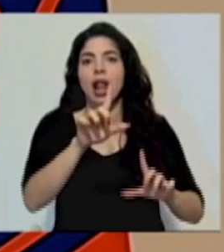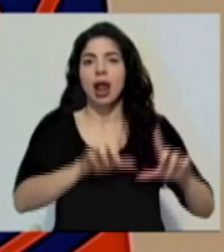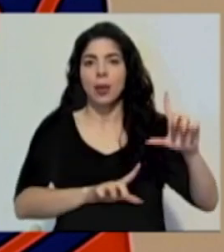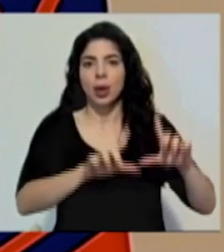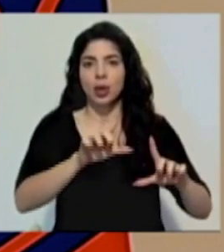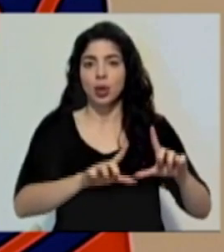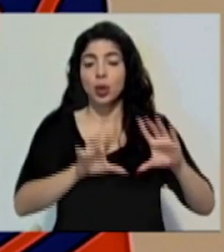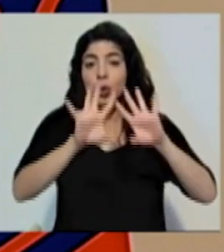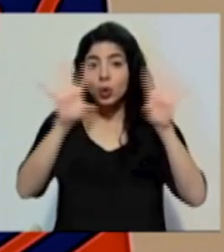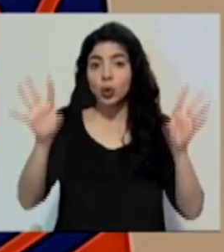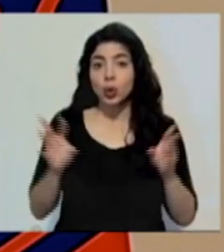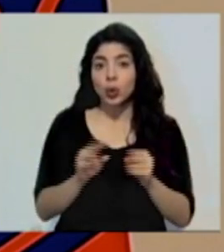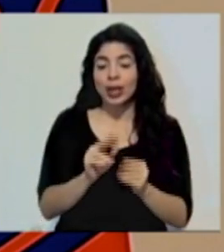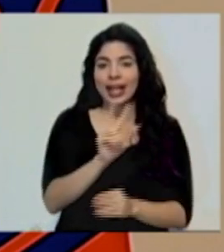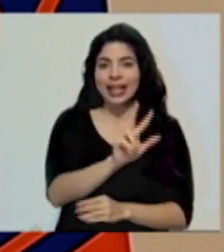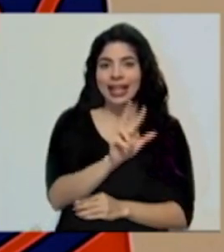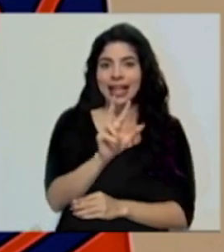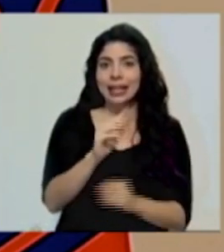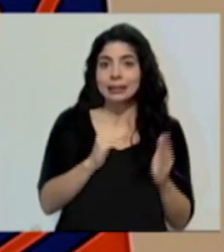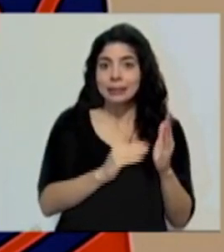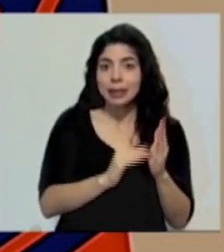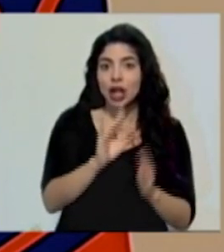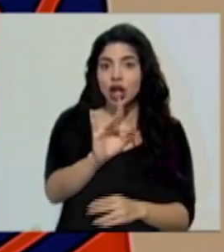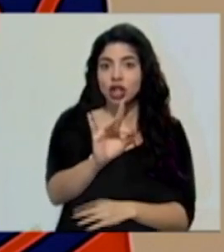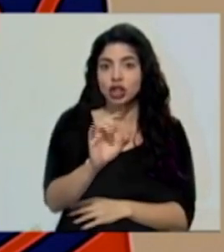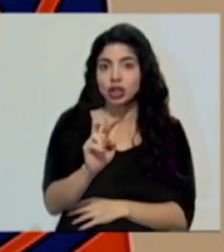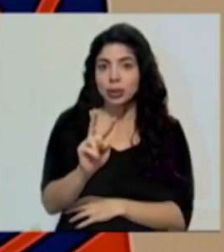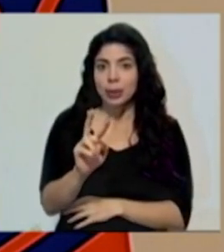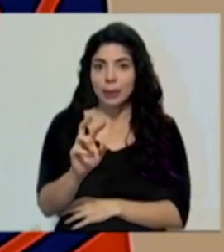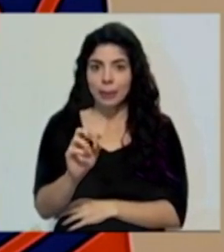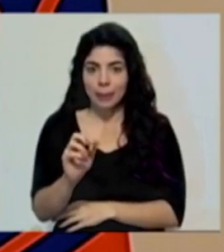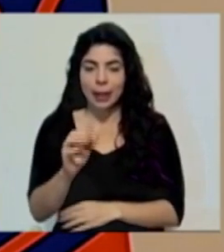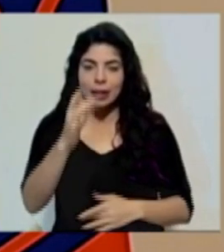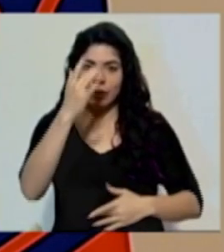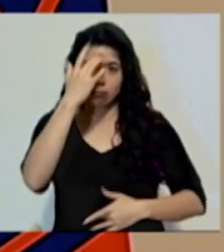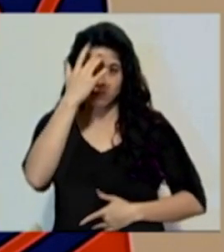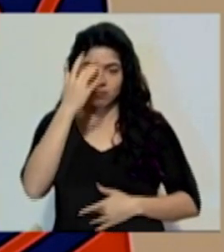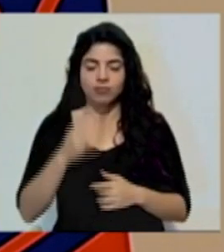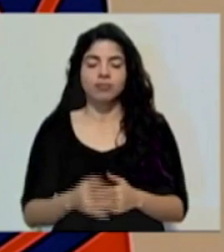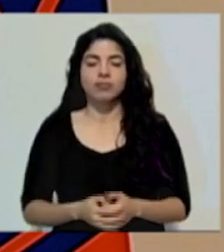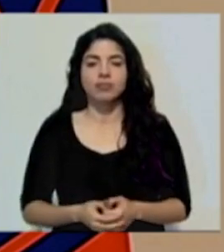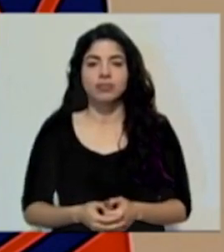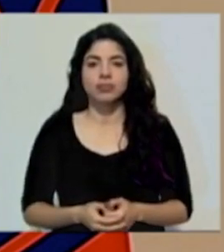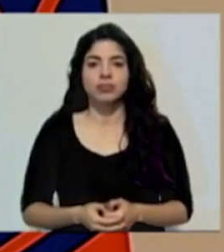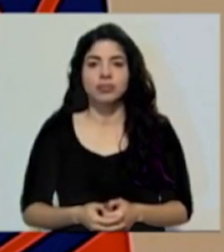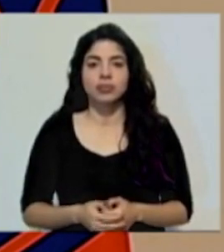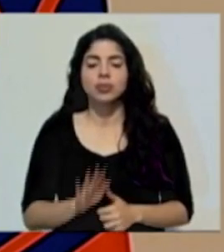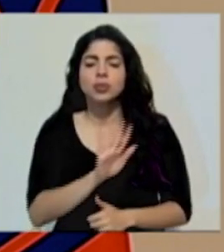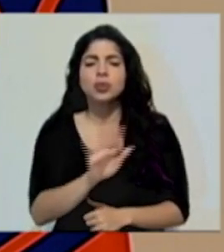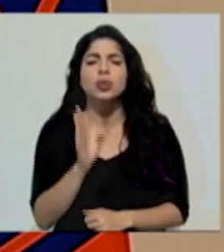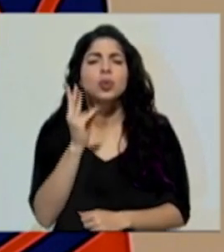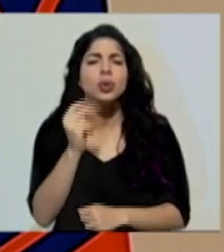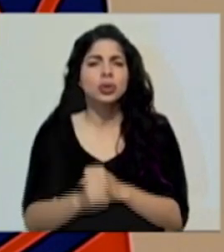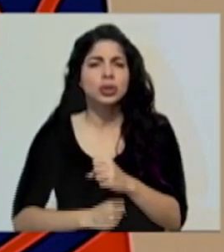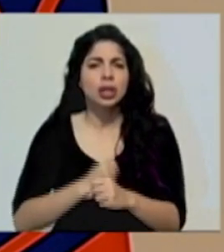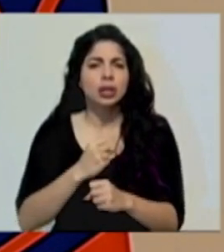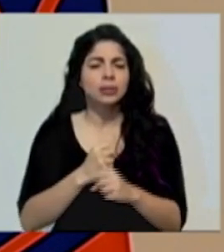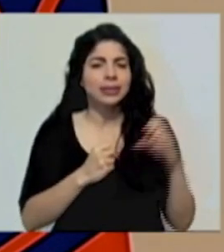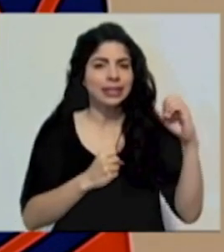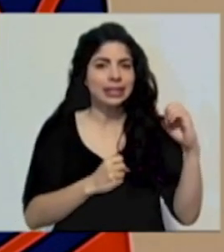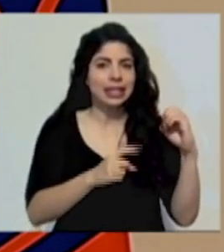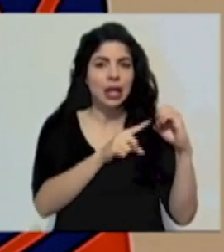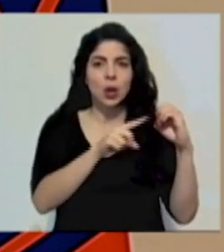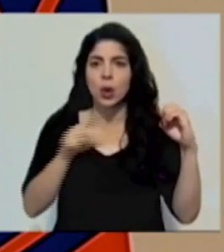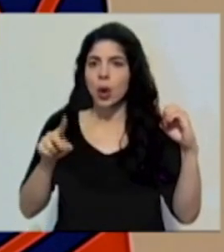para un total de 33.820 casos, con un rango de edad de 0